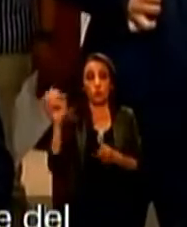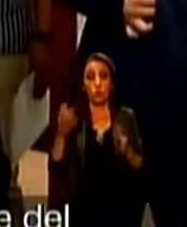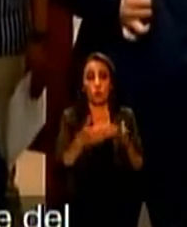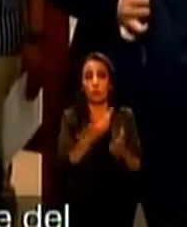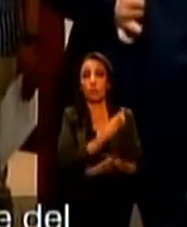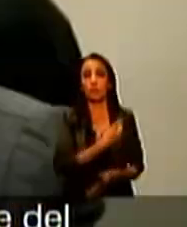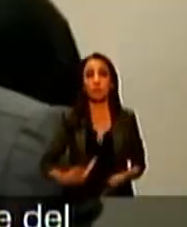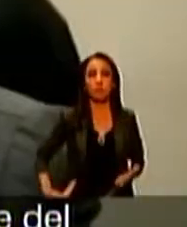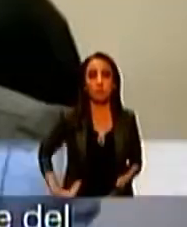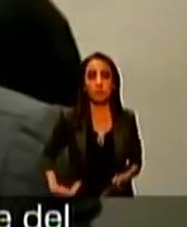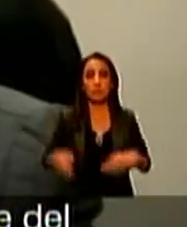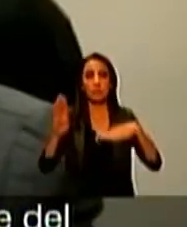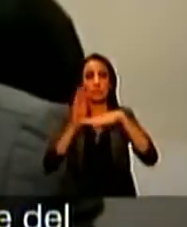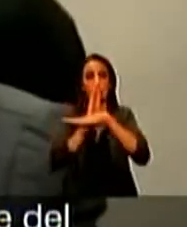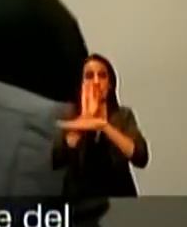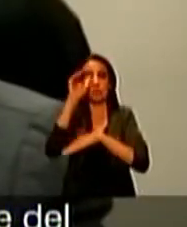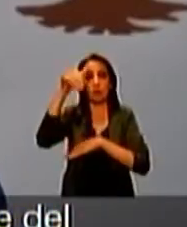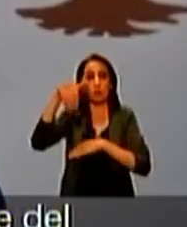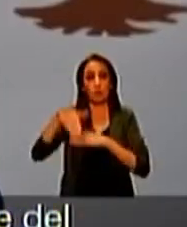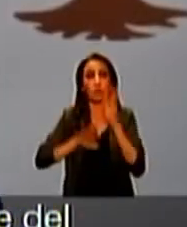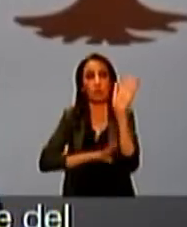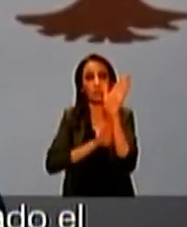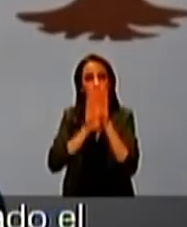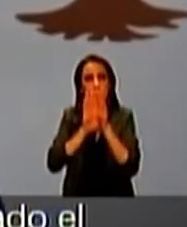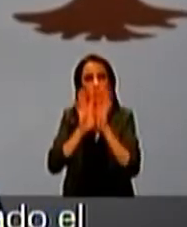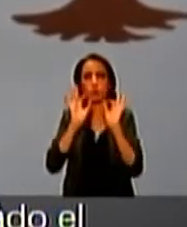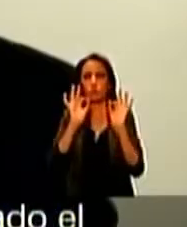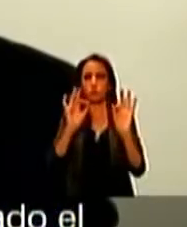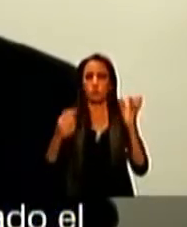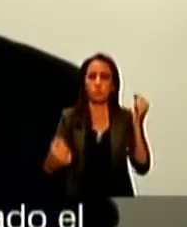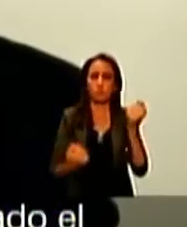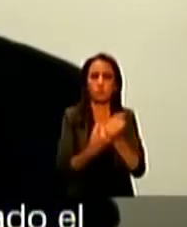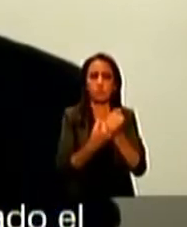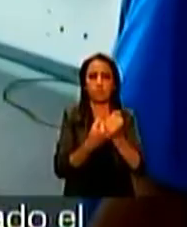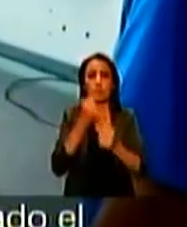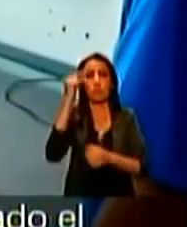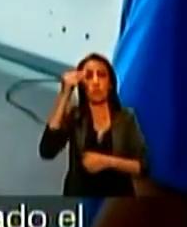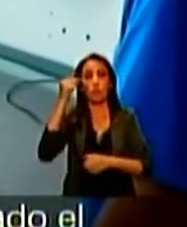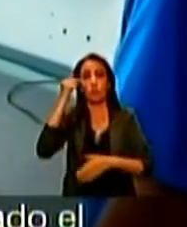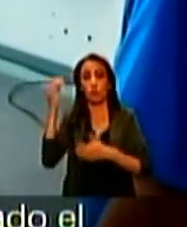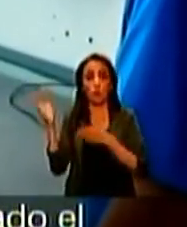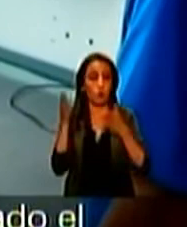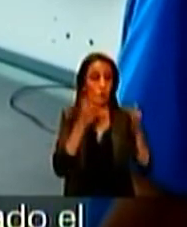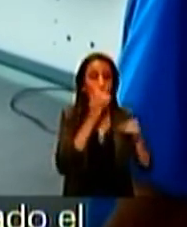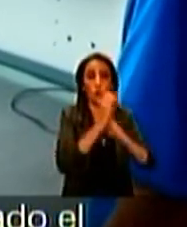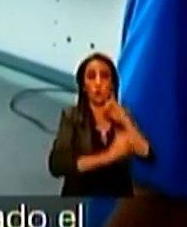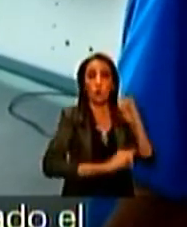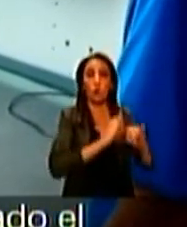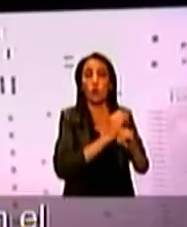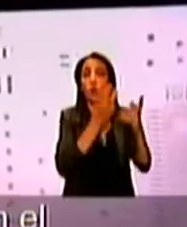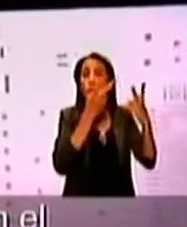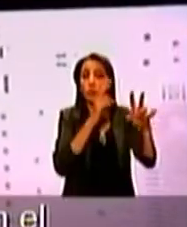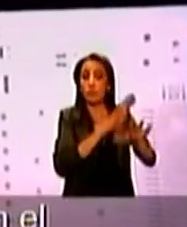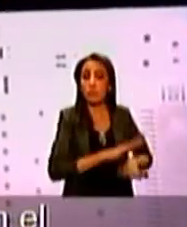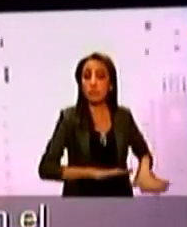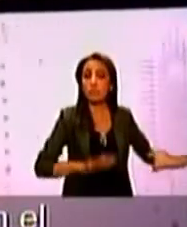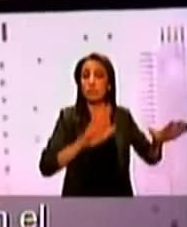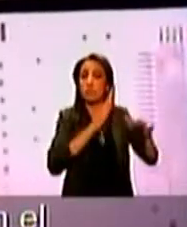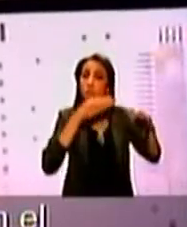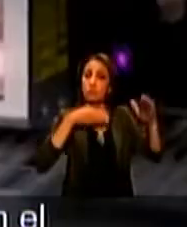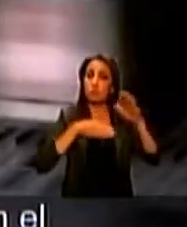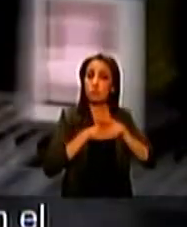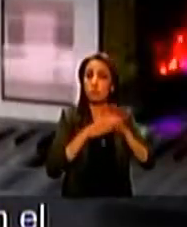Moreno, presidente del Banco Interamericano de Desarrollo, resaltó la apertura que ha brindado el gobierno en mercados internacionales y su